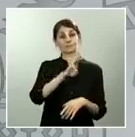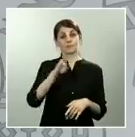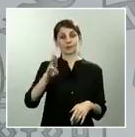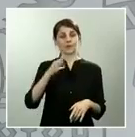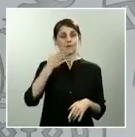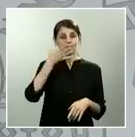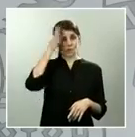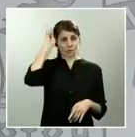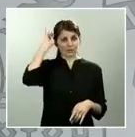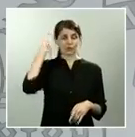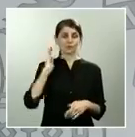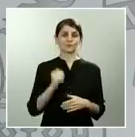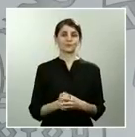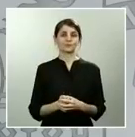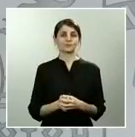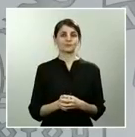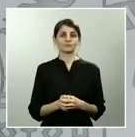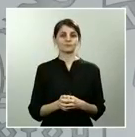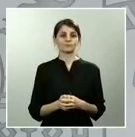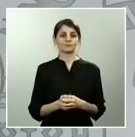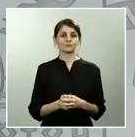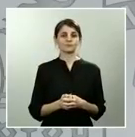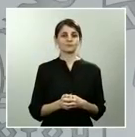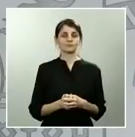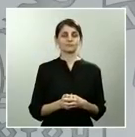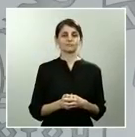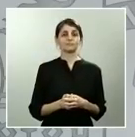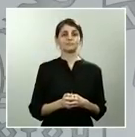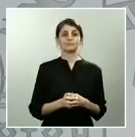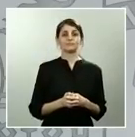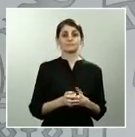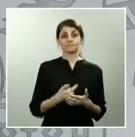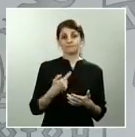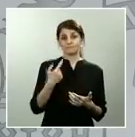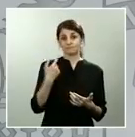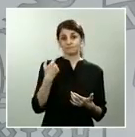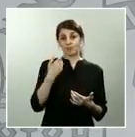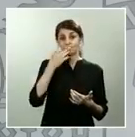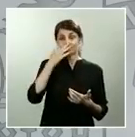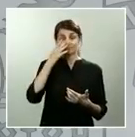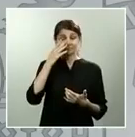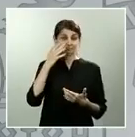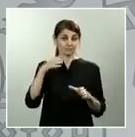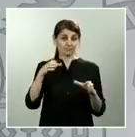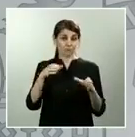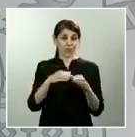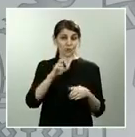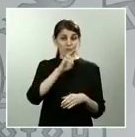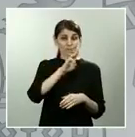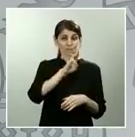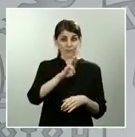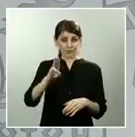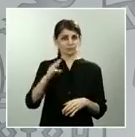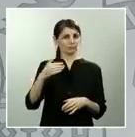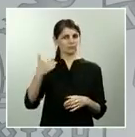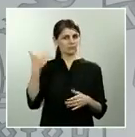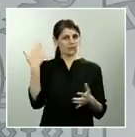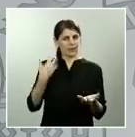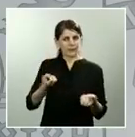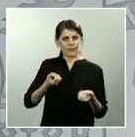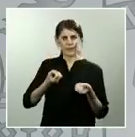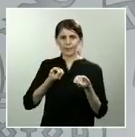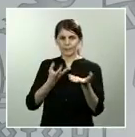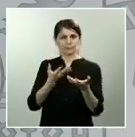saben, porque él mismo así lo ha manifestado, el Partido Popular ha trasladado su disposición a participar y a